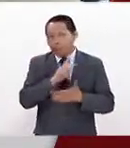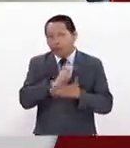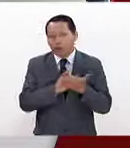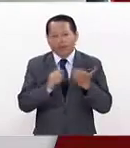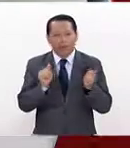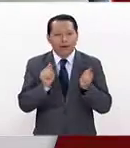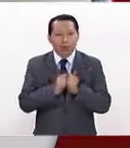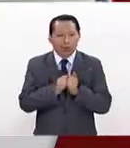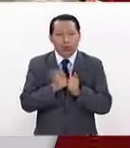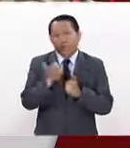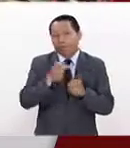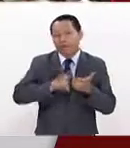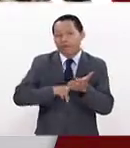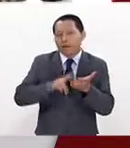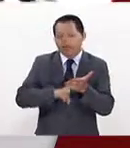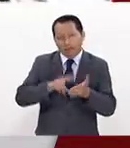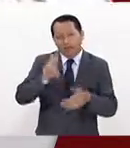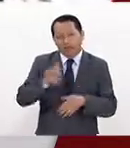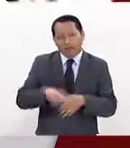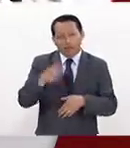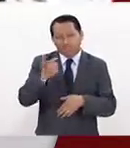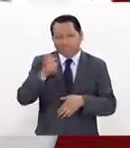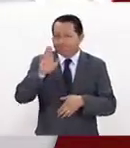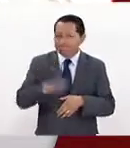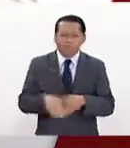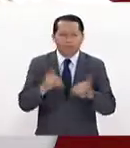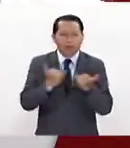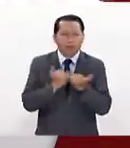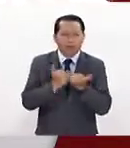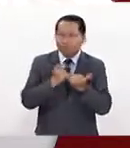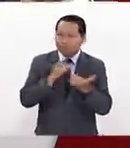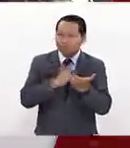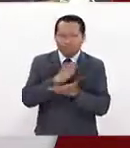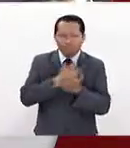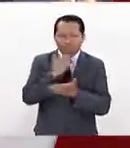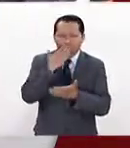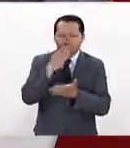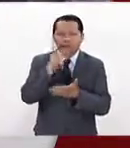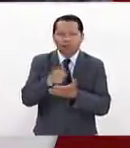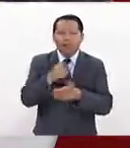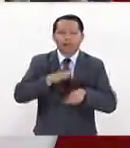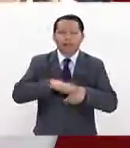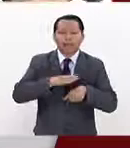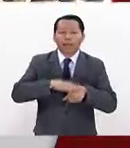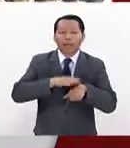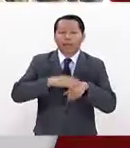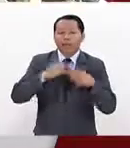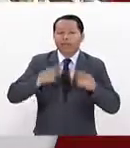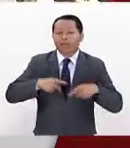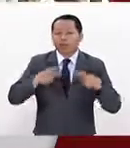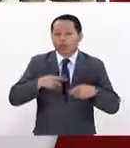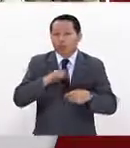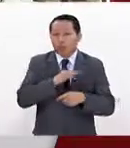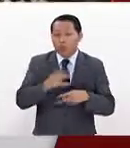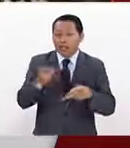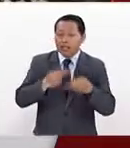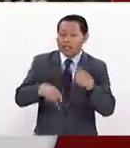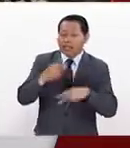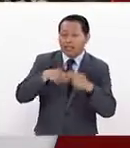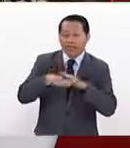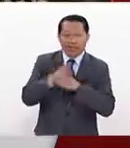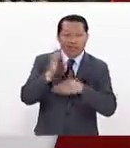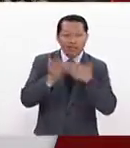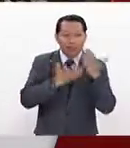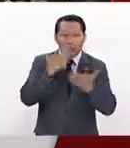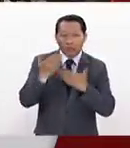con costos francamente accesibles, con condiciones muy accesibles para que cada vez más más personas puedan venir y estudiar con nosotros,